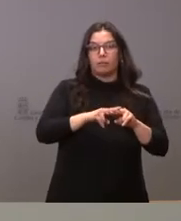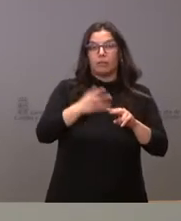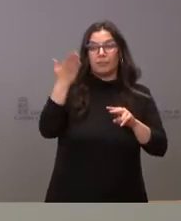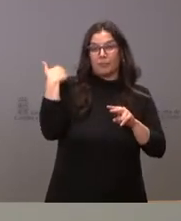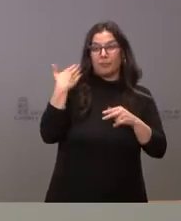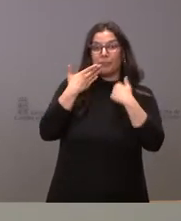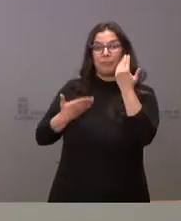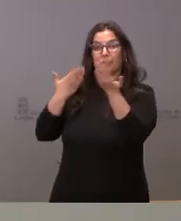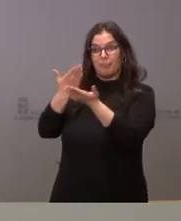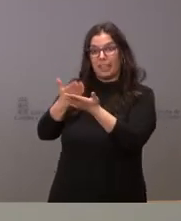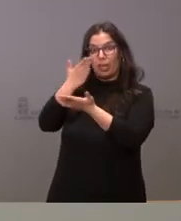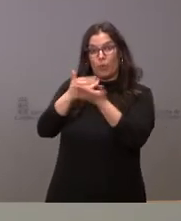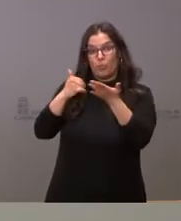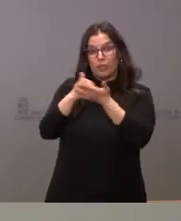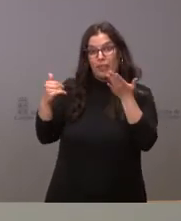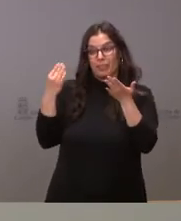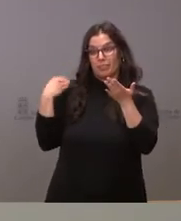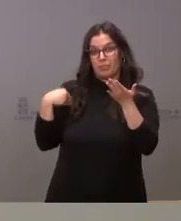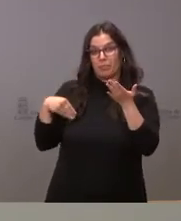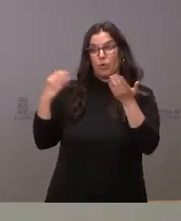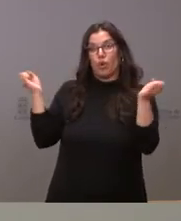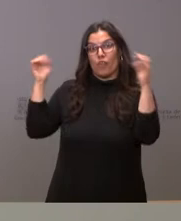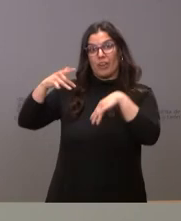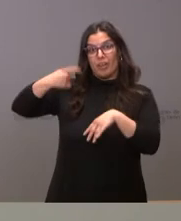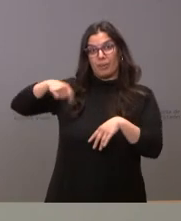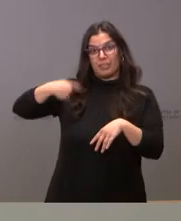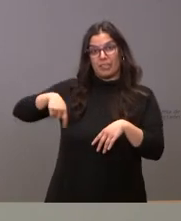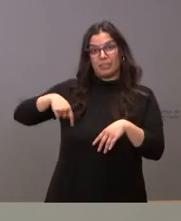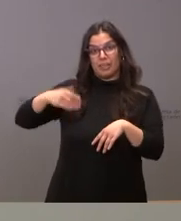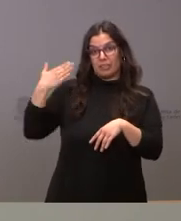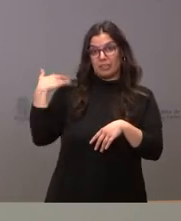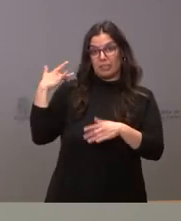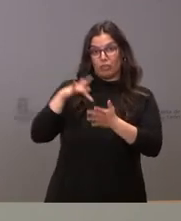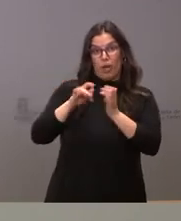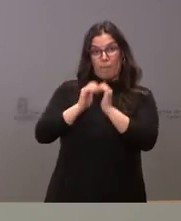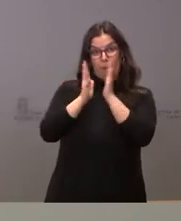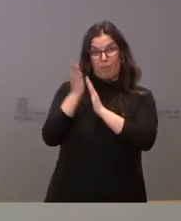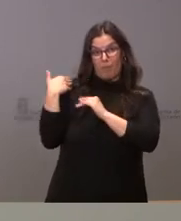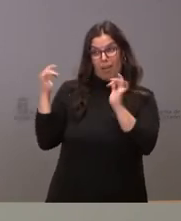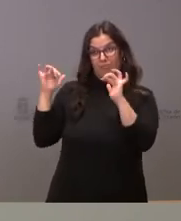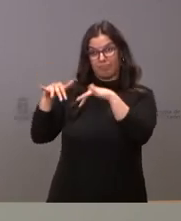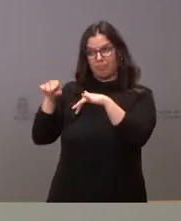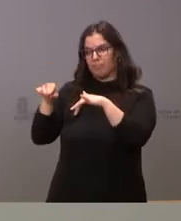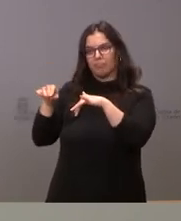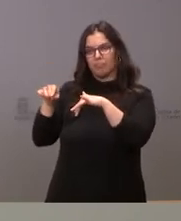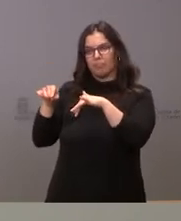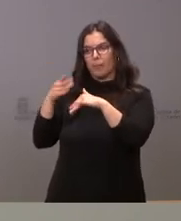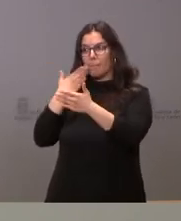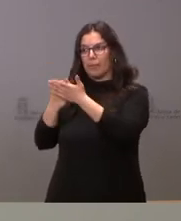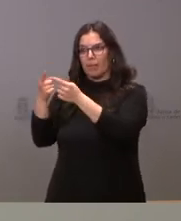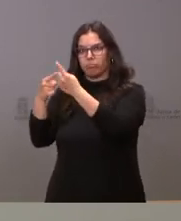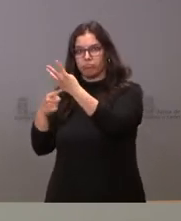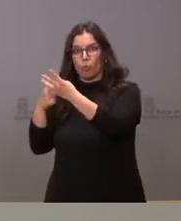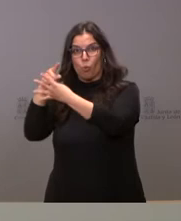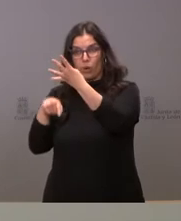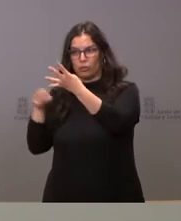demandas que las comunidades autónomas plantearon en la conferencia de presidentes que tuvo lugar en La Palma, que básicamente eran cuatro